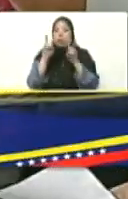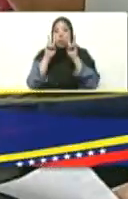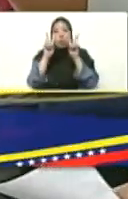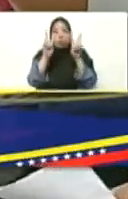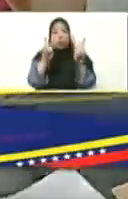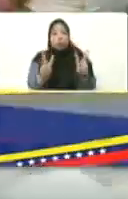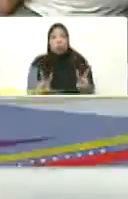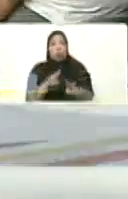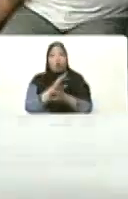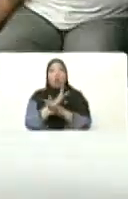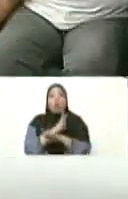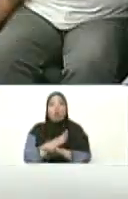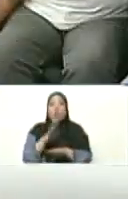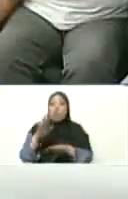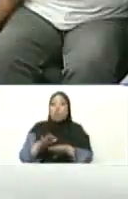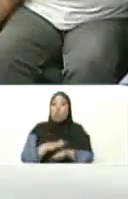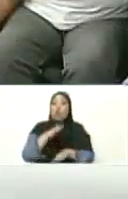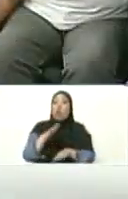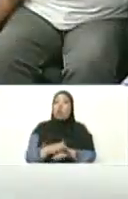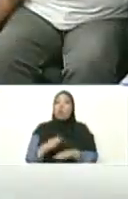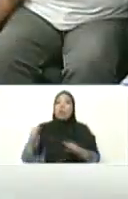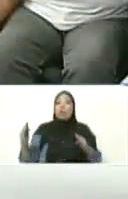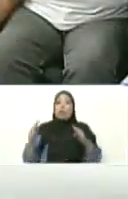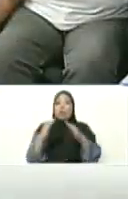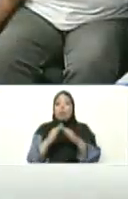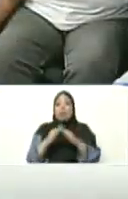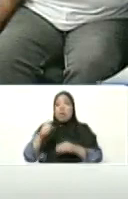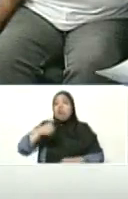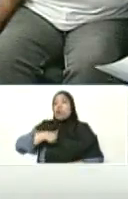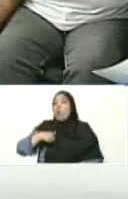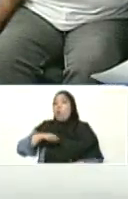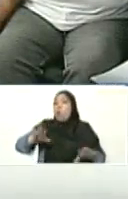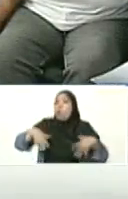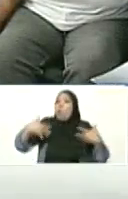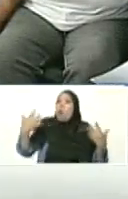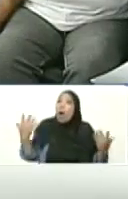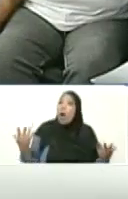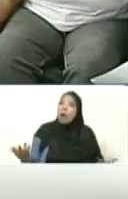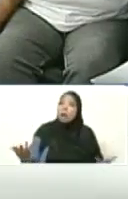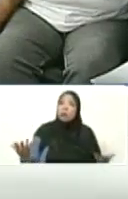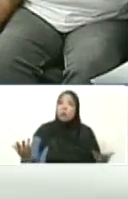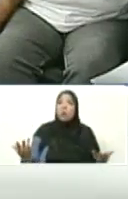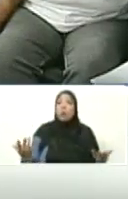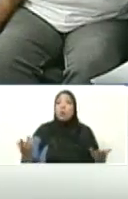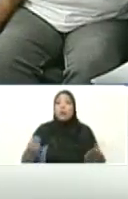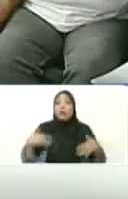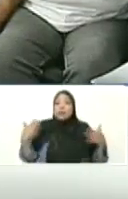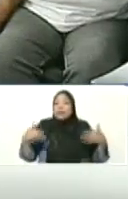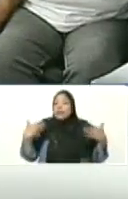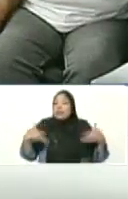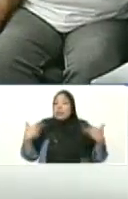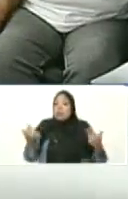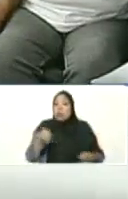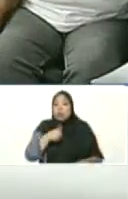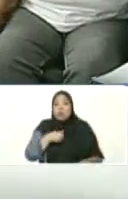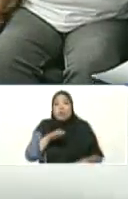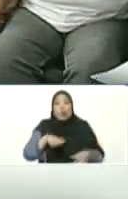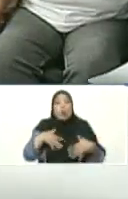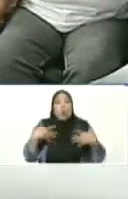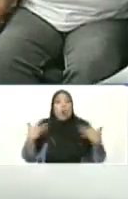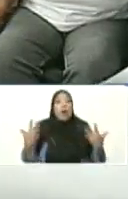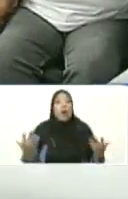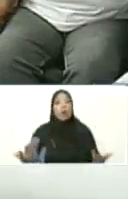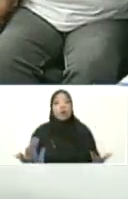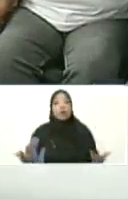los jueces de vivienda y decía ¿cuándo me tocará a mí? Fíjese que me emociono. ¿Cuándo me tocará a mí?